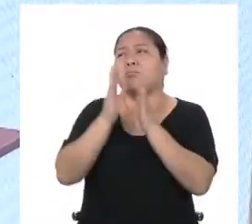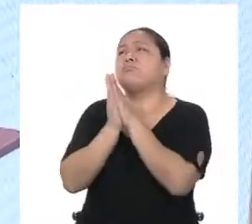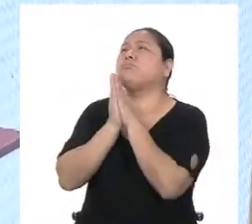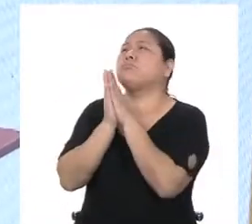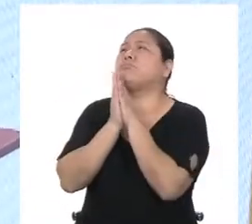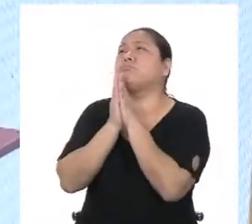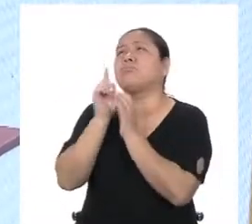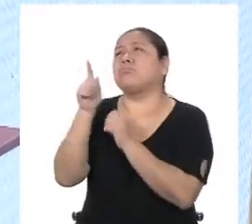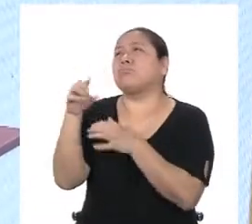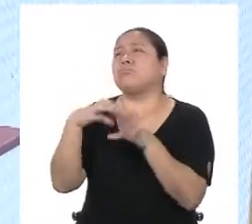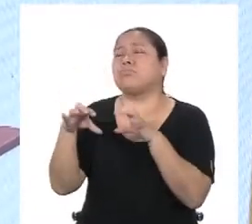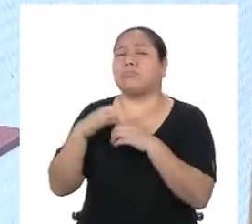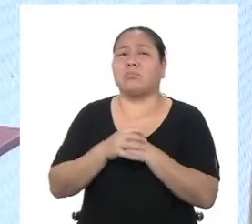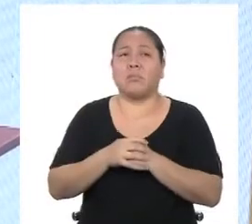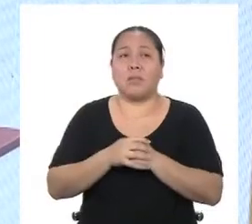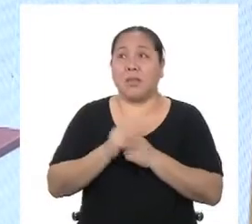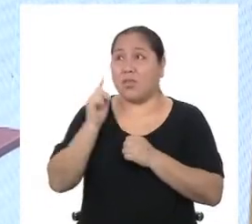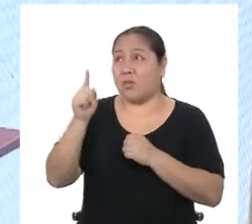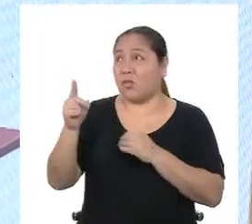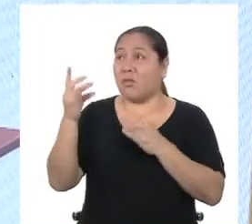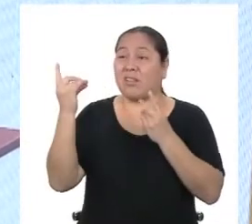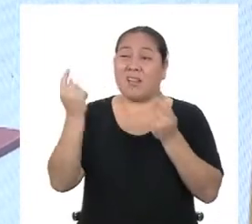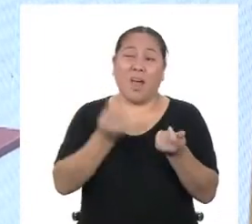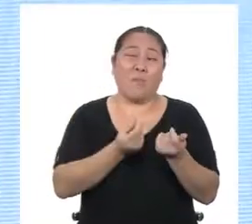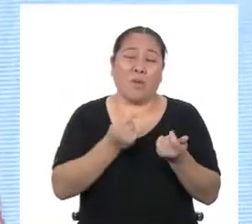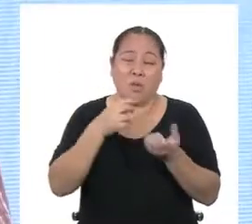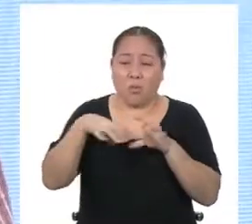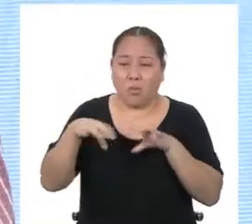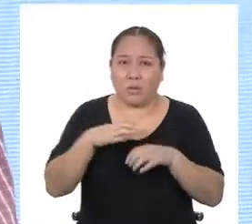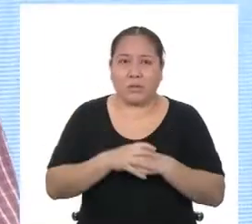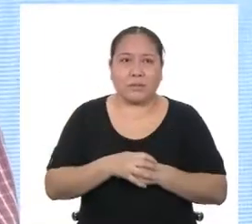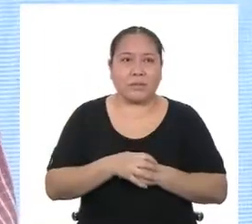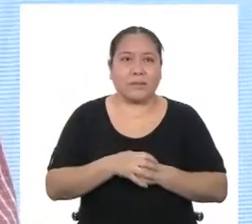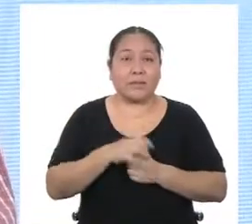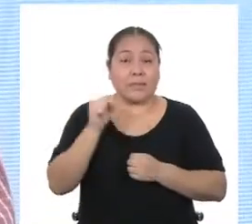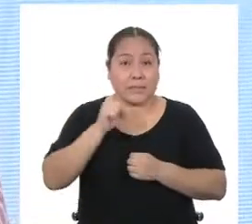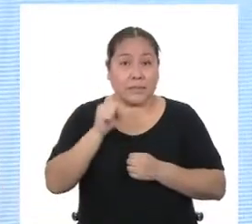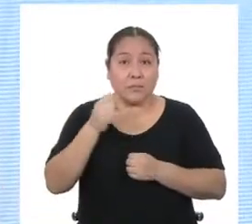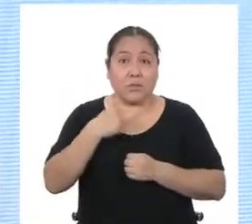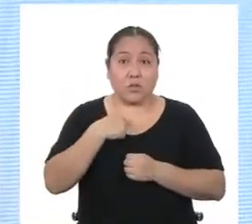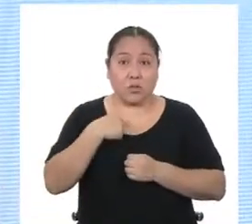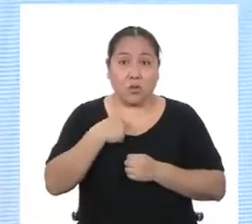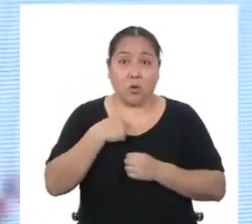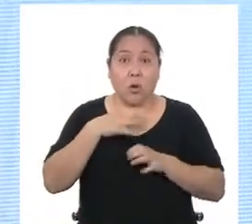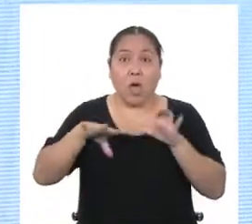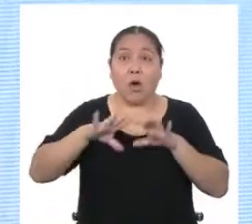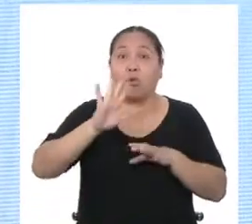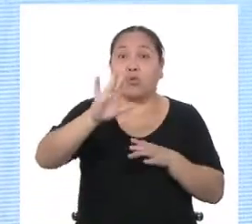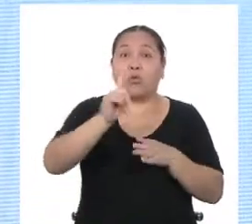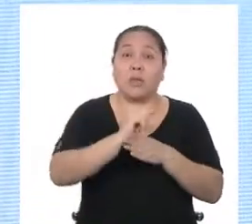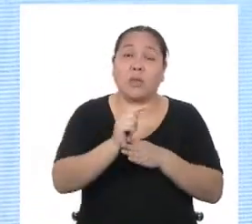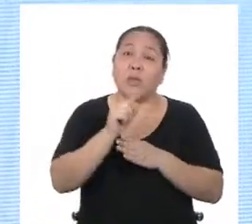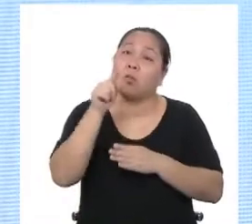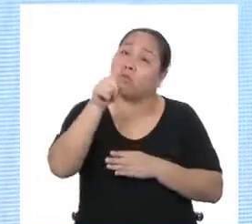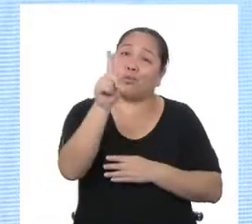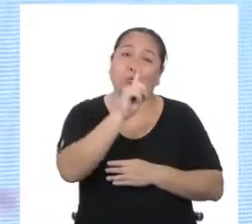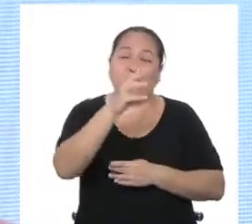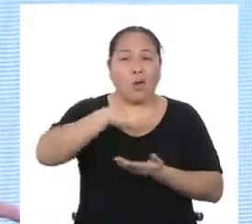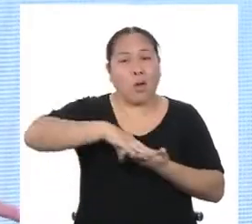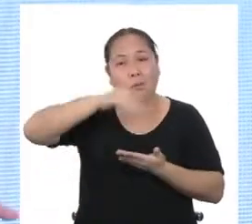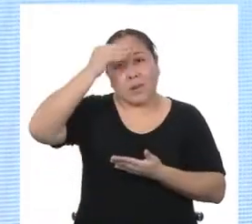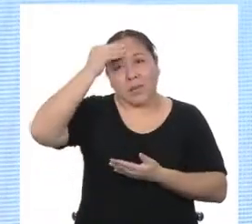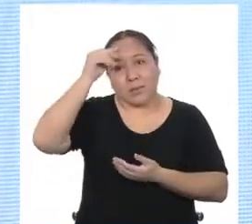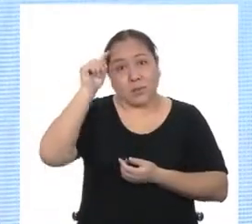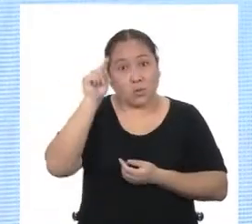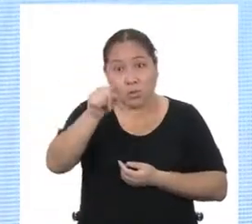porfis. Es que tú lo podrías hacer en un segundo. Es que si lo hago por ti, no aprendes. Y si no